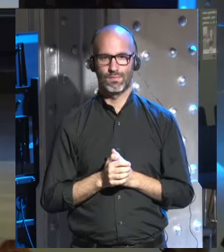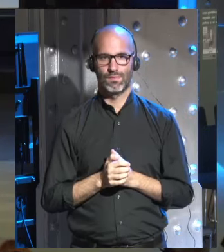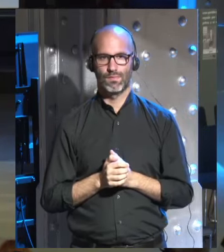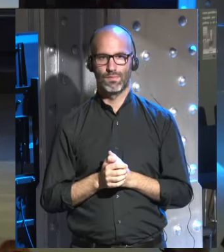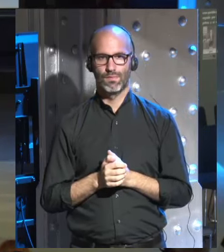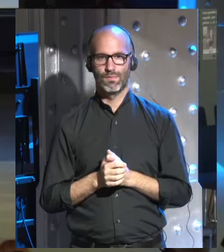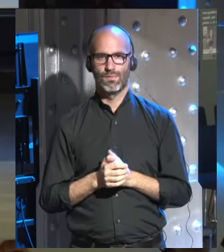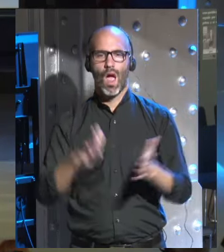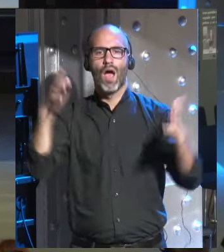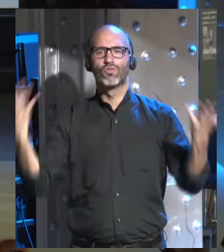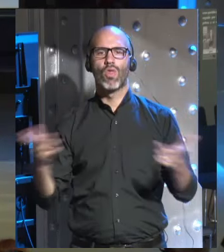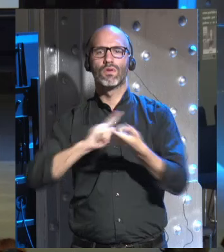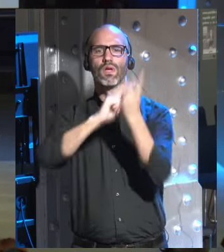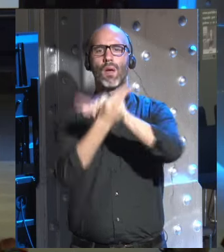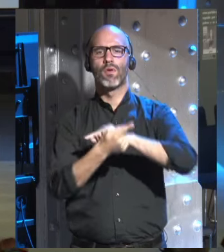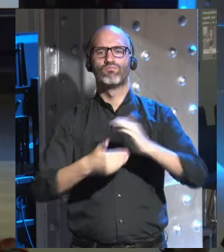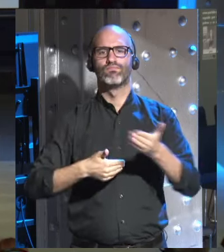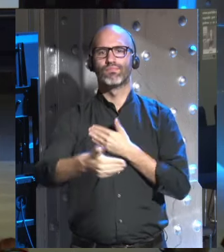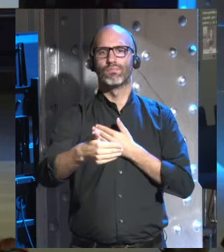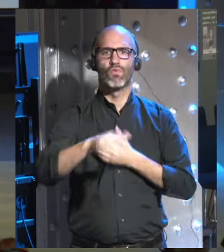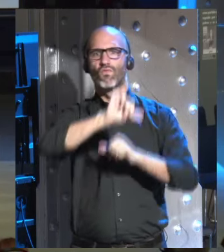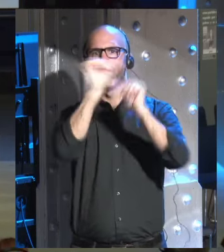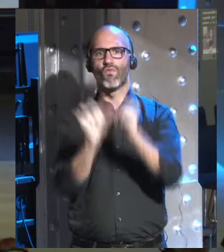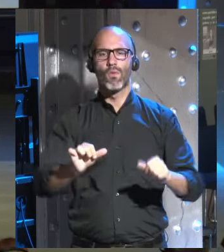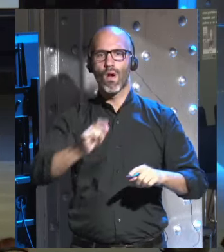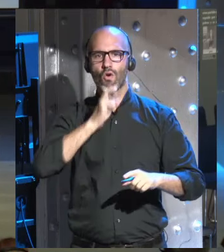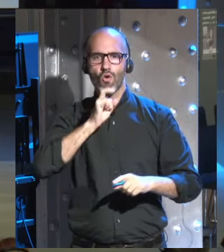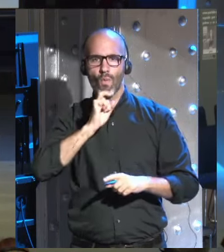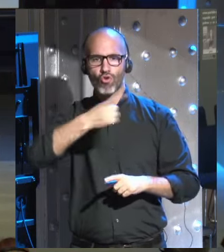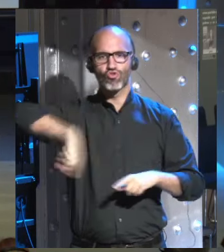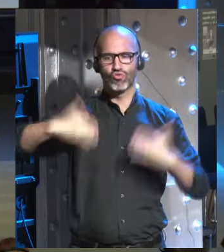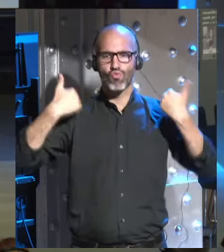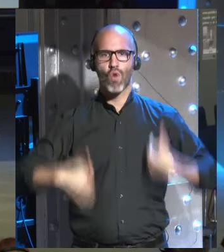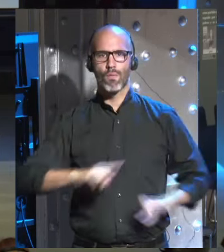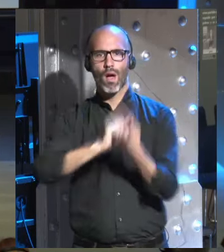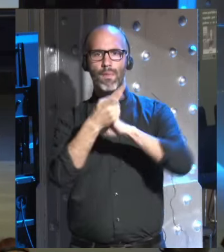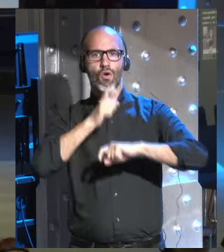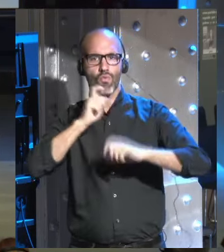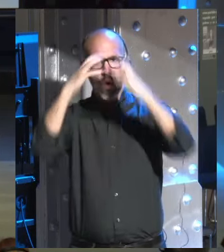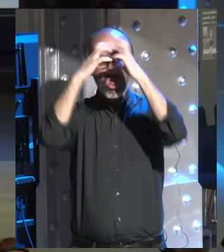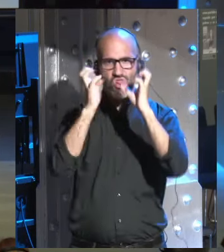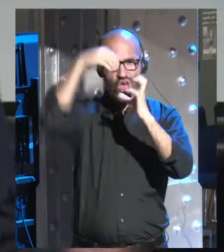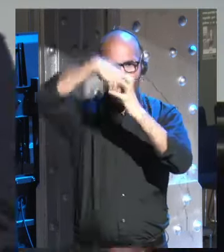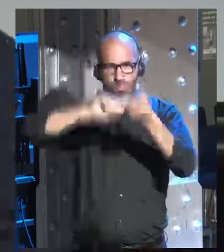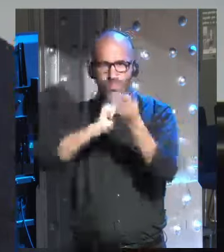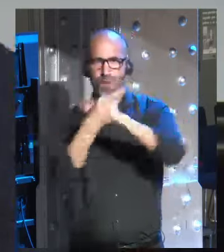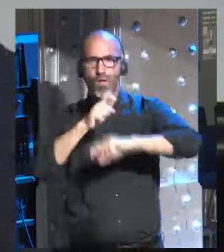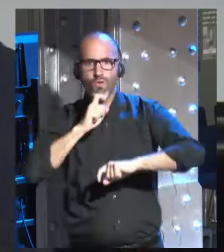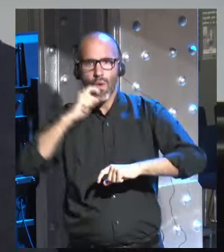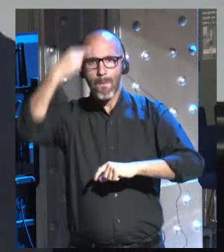¿Cómo va a ocurrir todo esto? ¿Cómo vamos a cambiar nuestros cuerpos, nuestros cerebros, nuestras mentes?